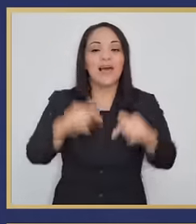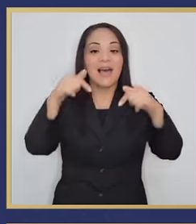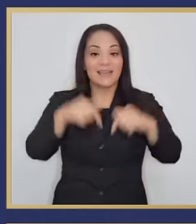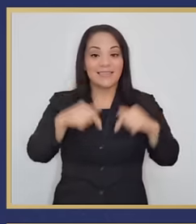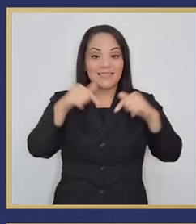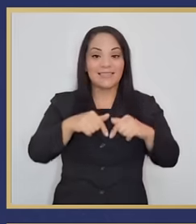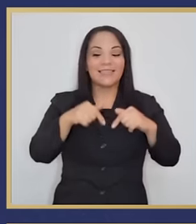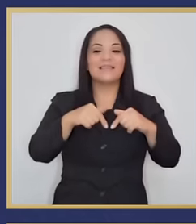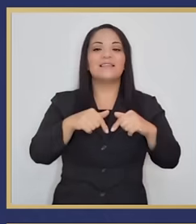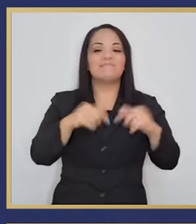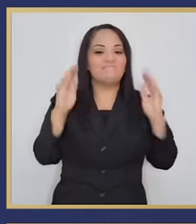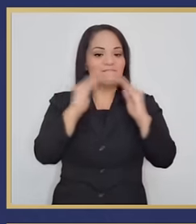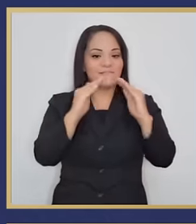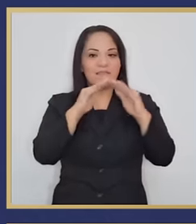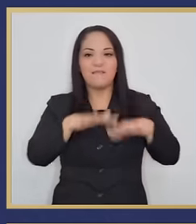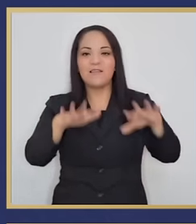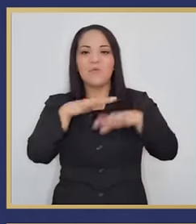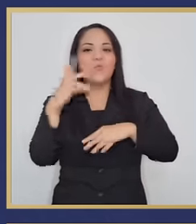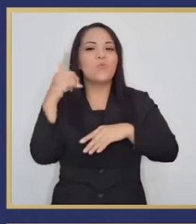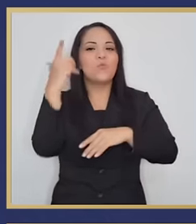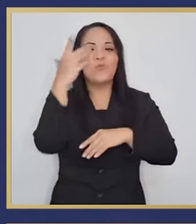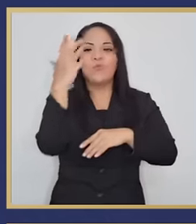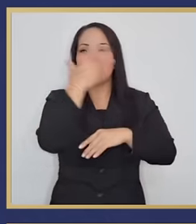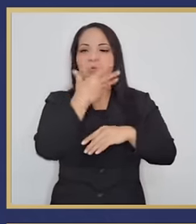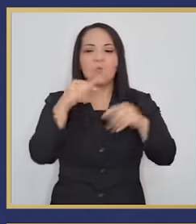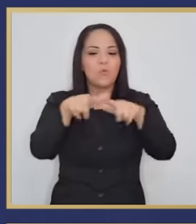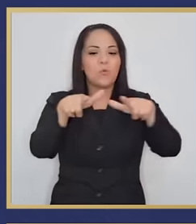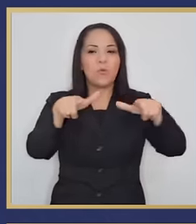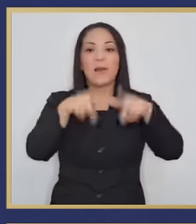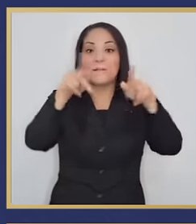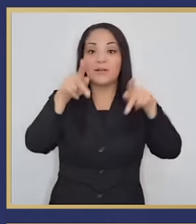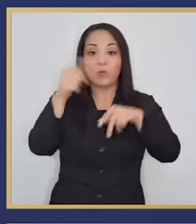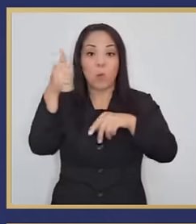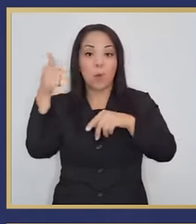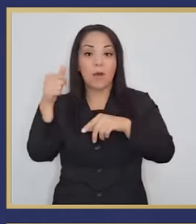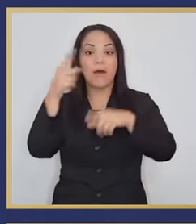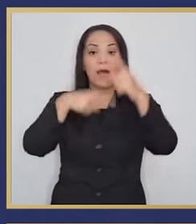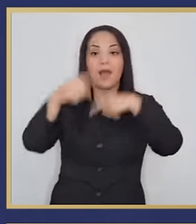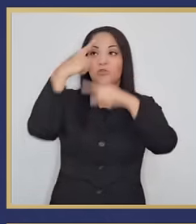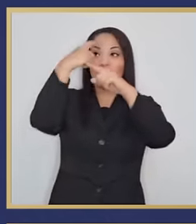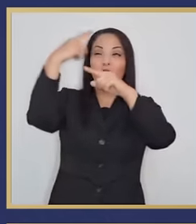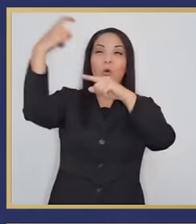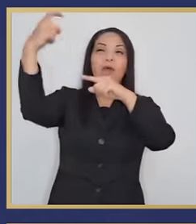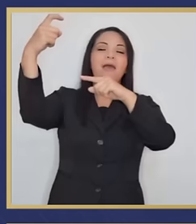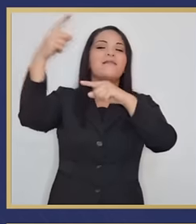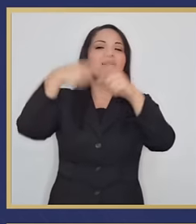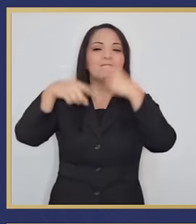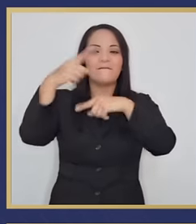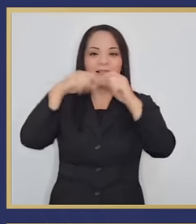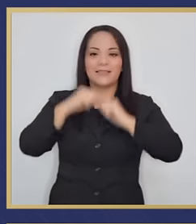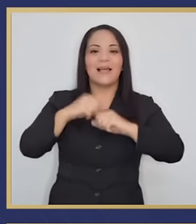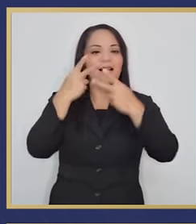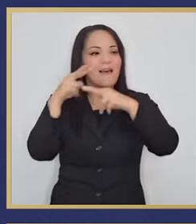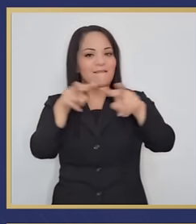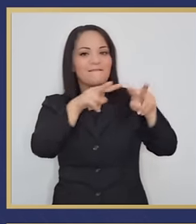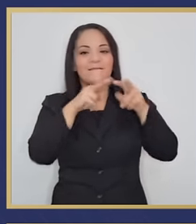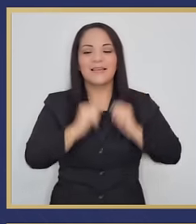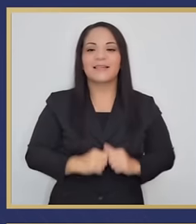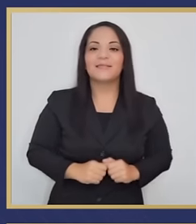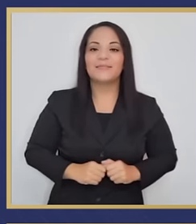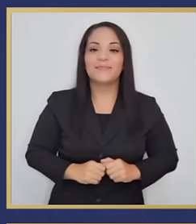que vivimos en un lugar donde todo el mundo sueña venir a visitar y ver.